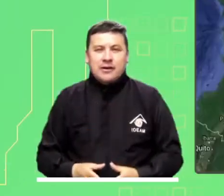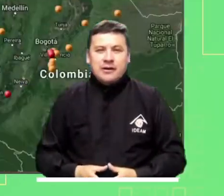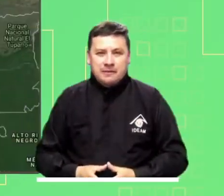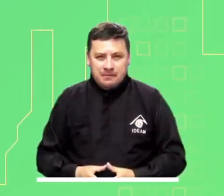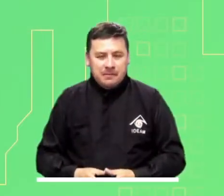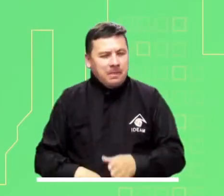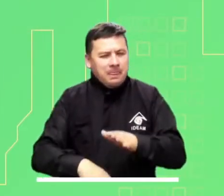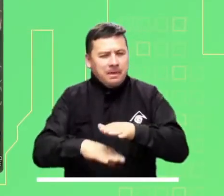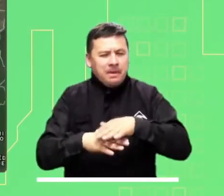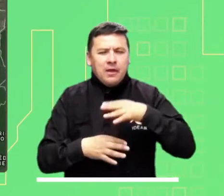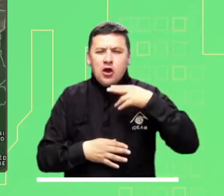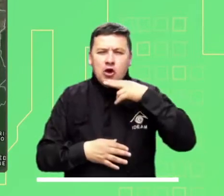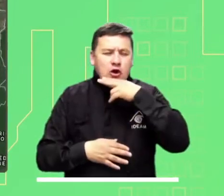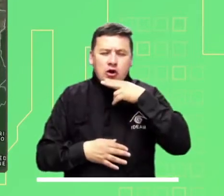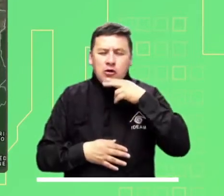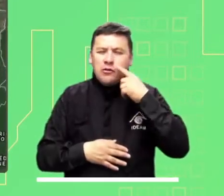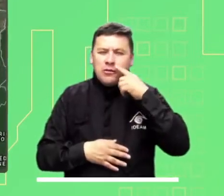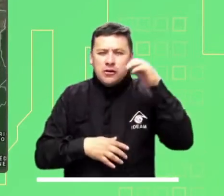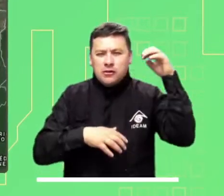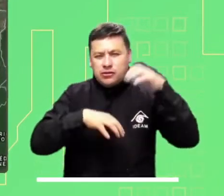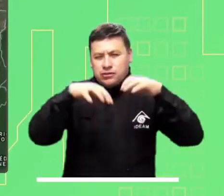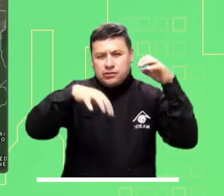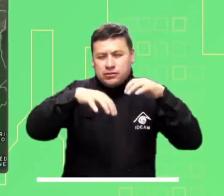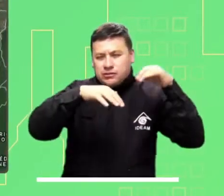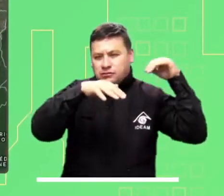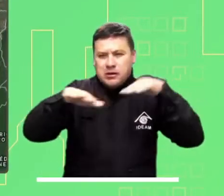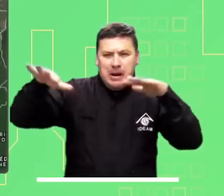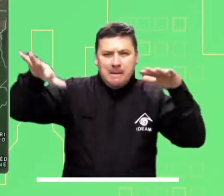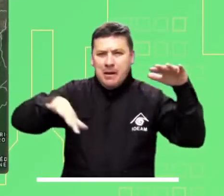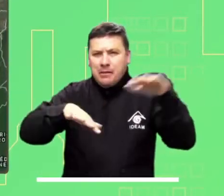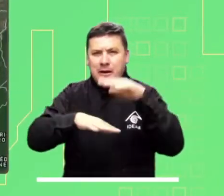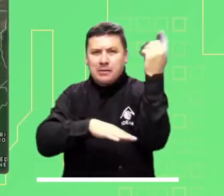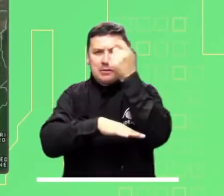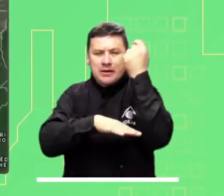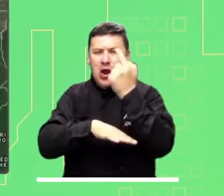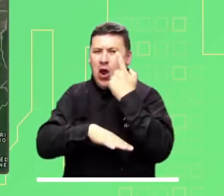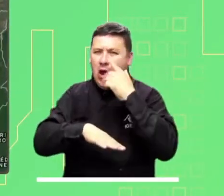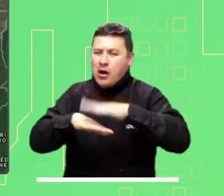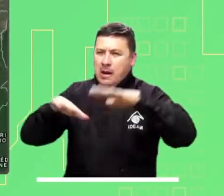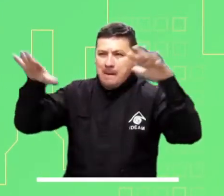Andina y Caribe. Alerta roja por deslizamientos en Meta.